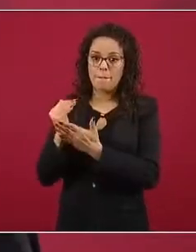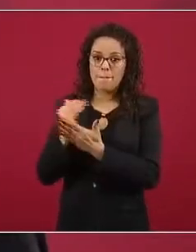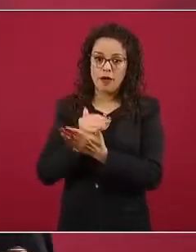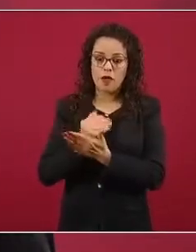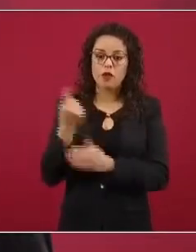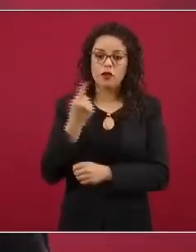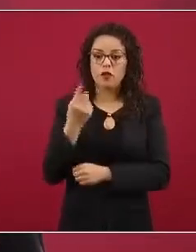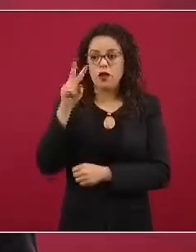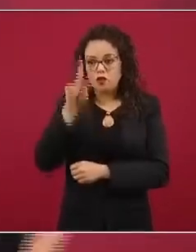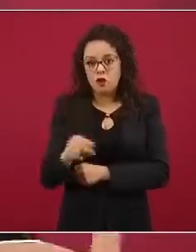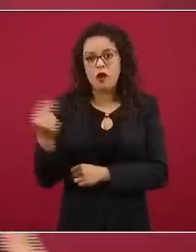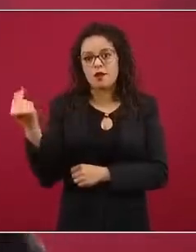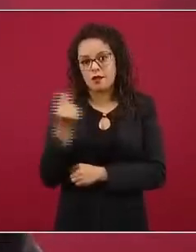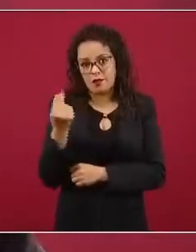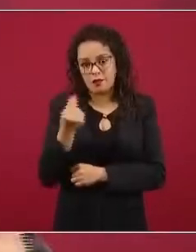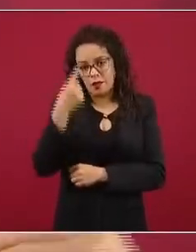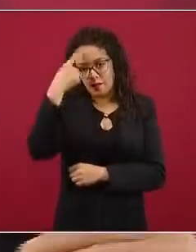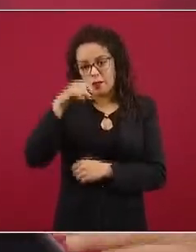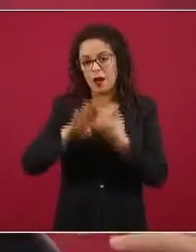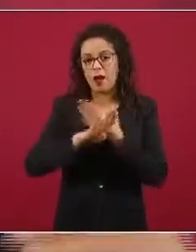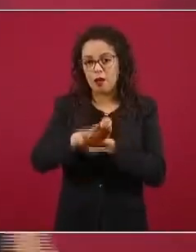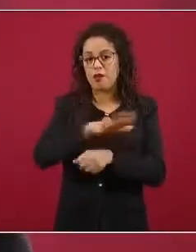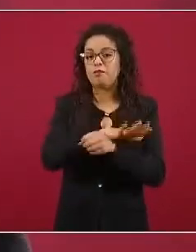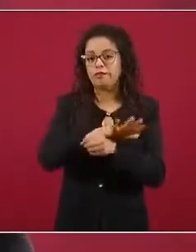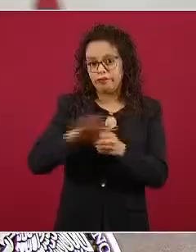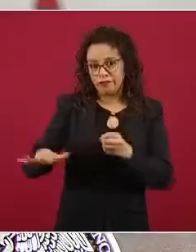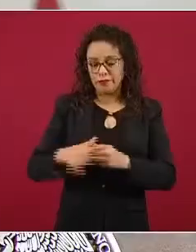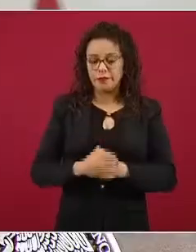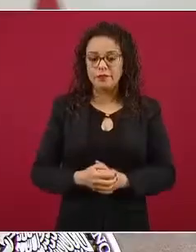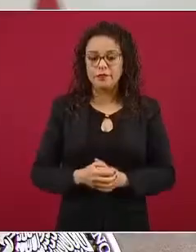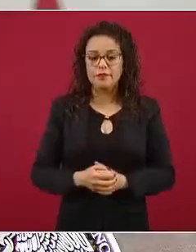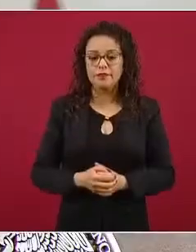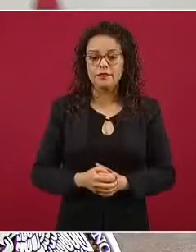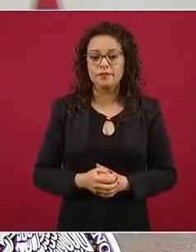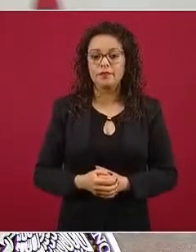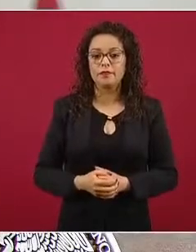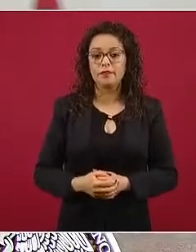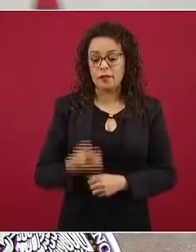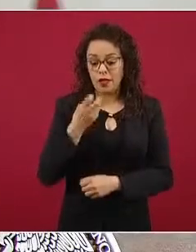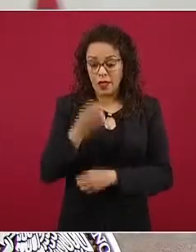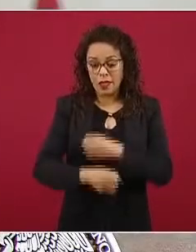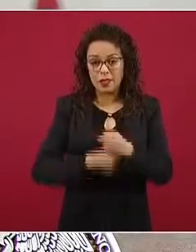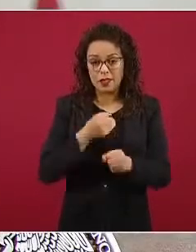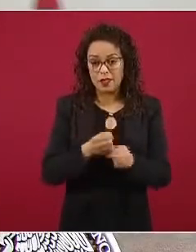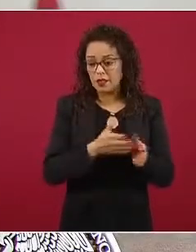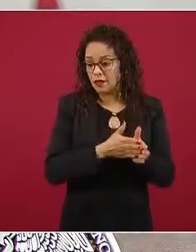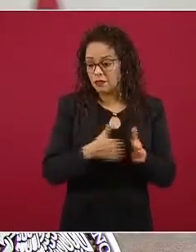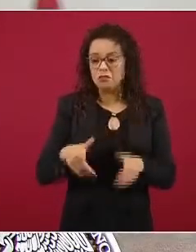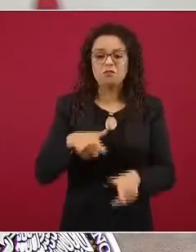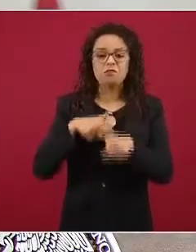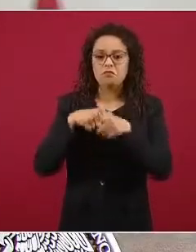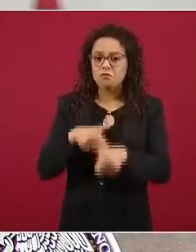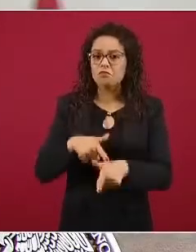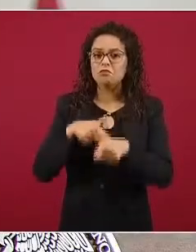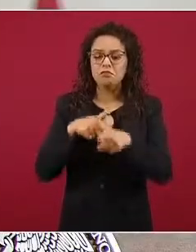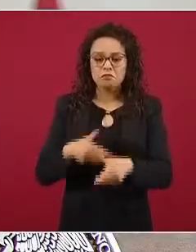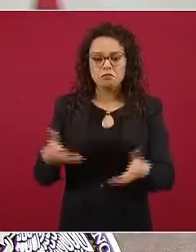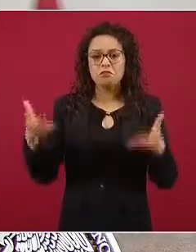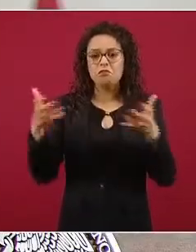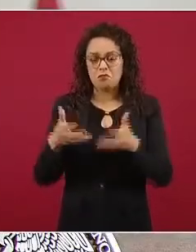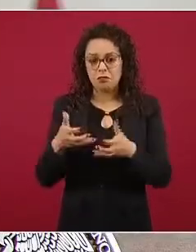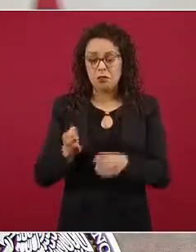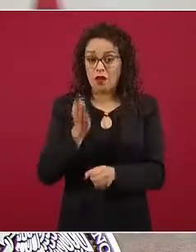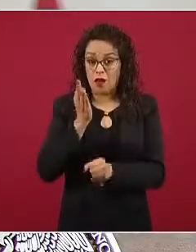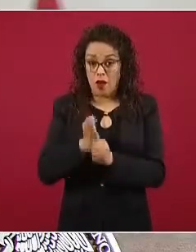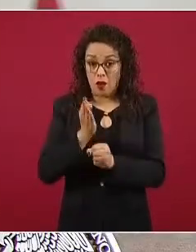necesitan. Y este es un proceso que a lo largo del año ha sido creciente y no puede serlo en